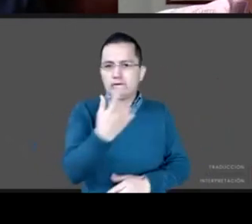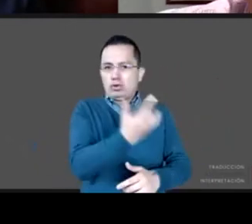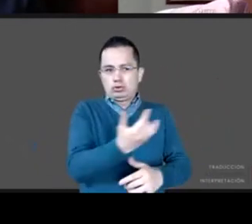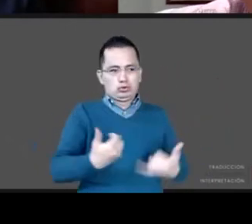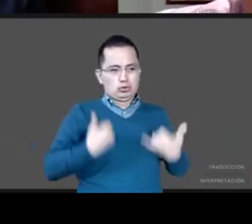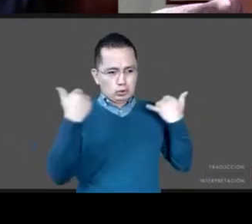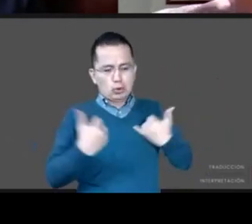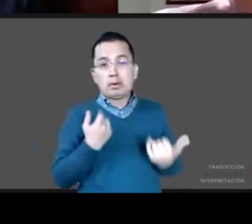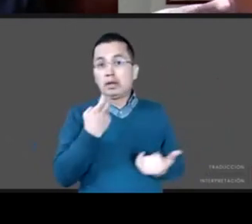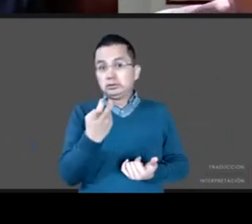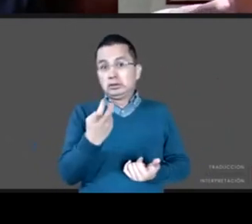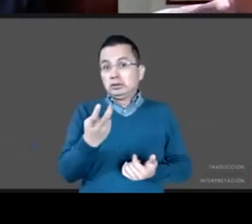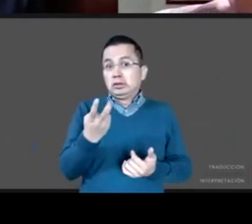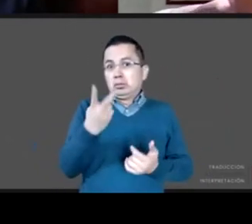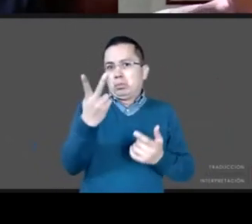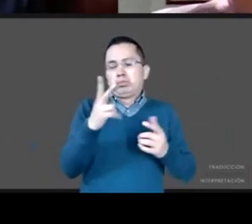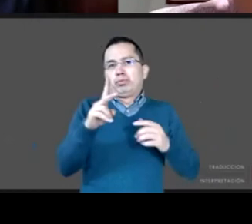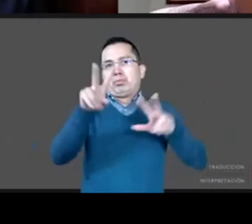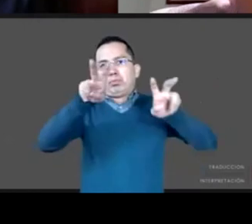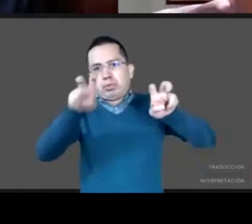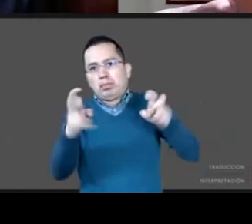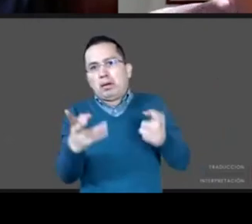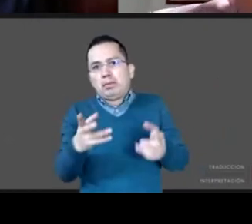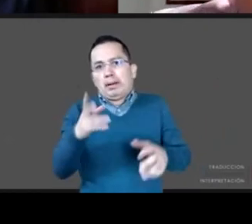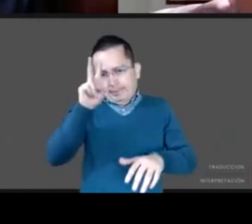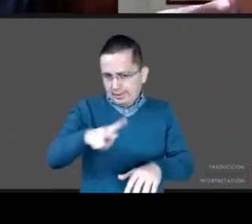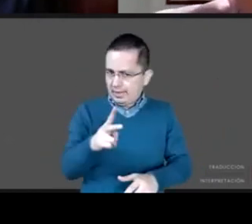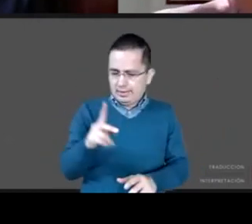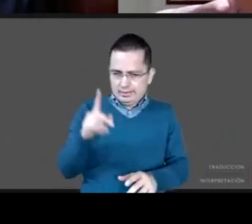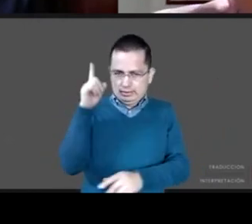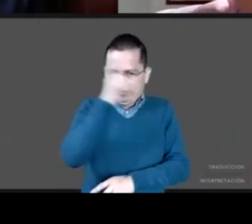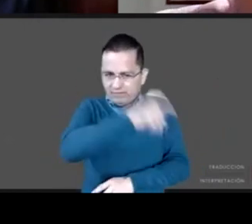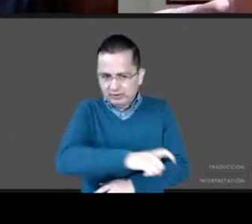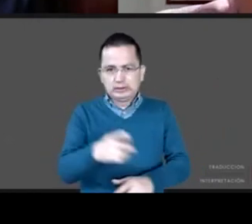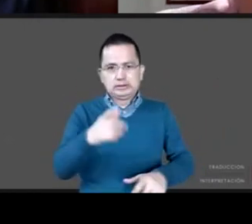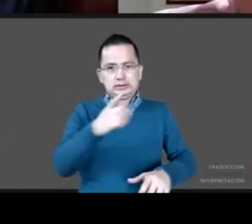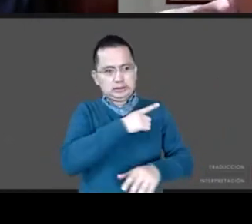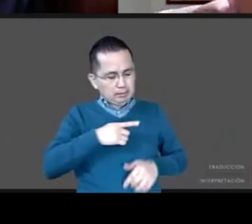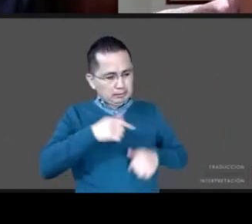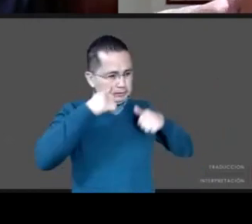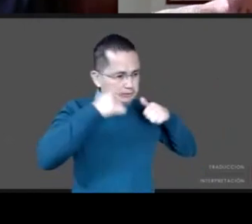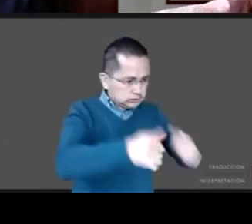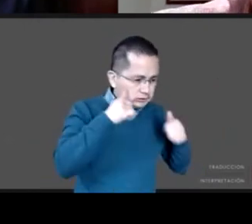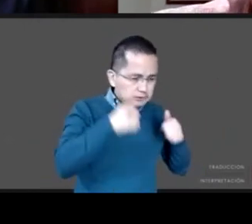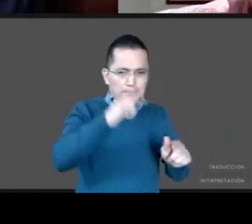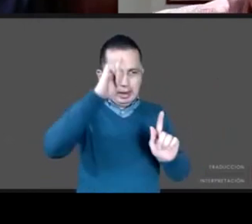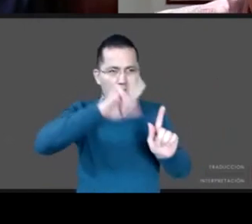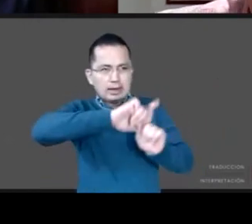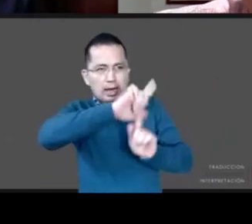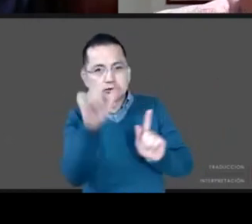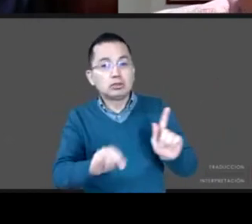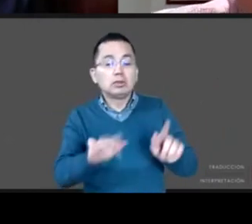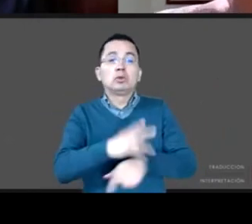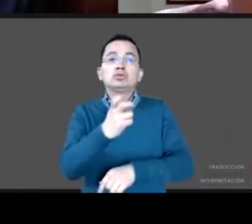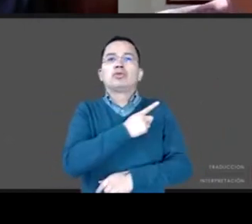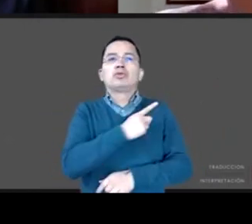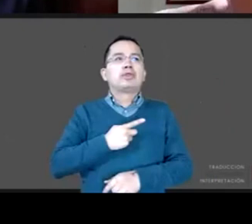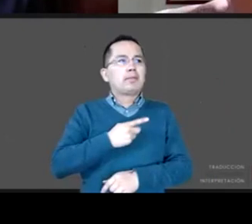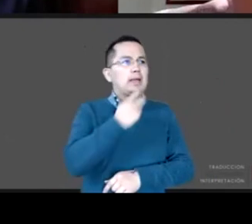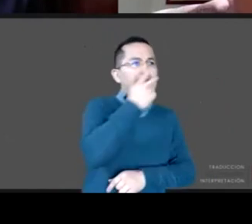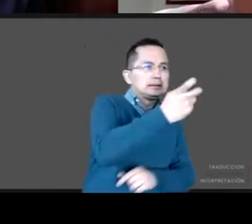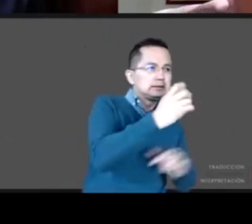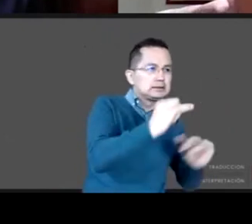niños y adolescentes en nuestro país. Claramente me parece que tendremos que buscar un esquema donde se complementen ambas